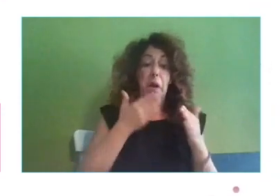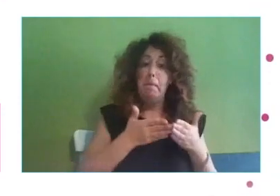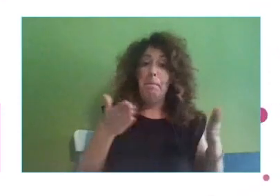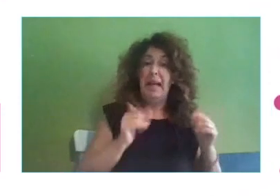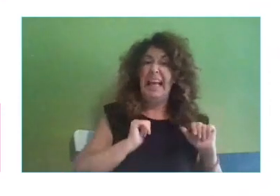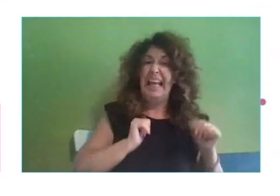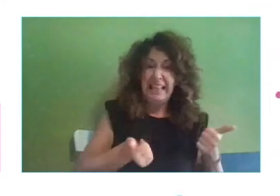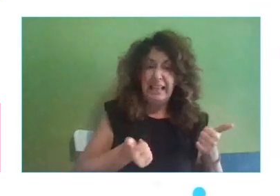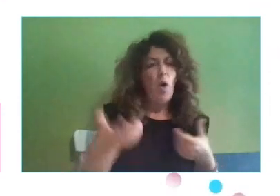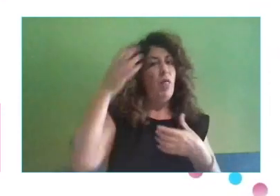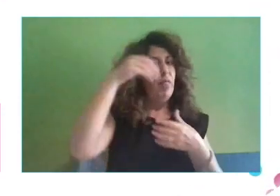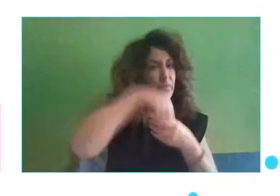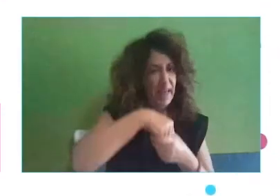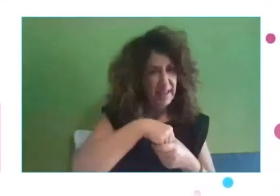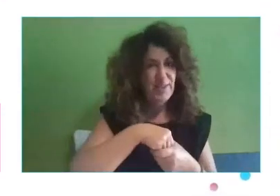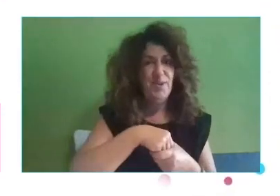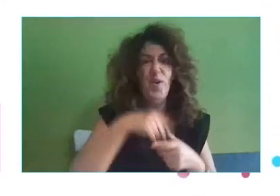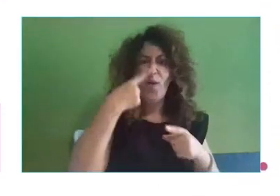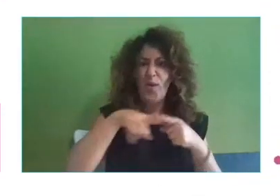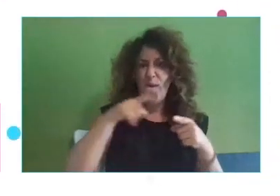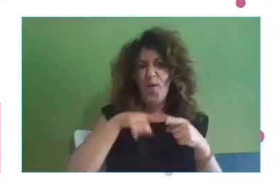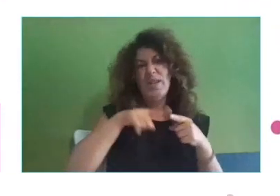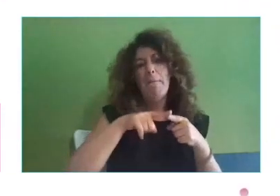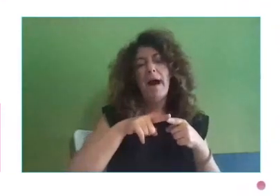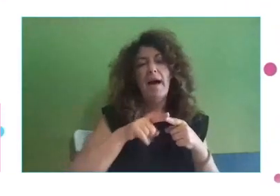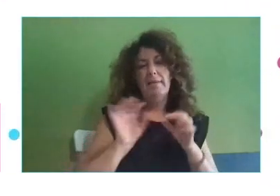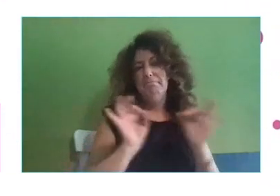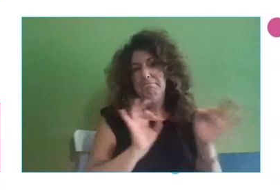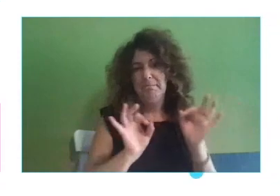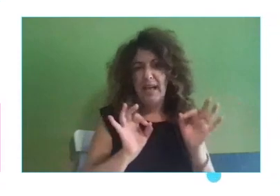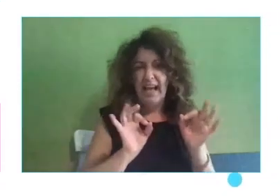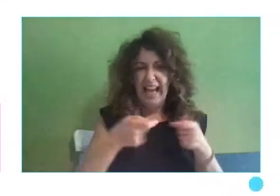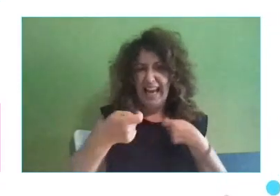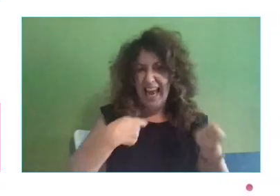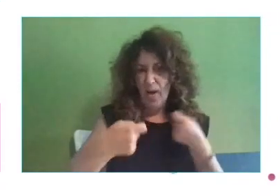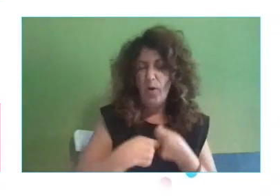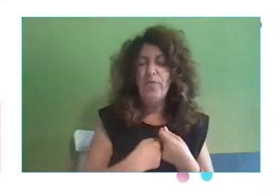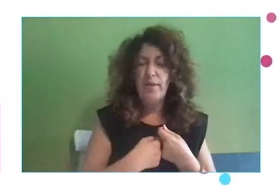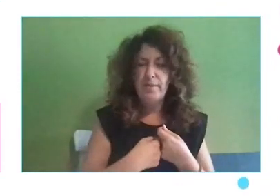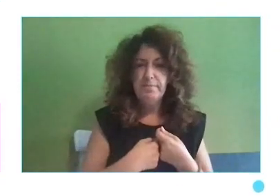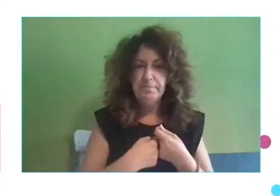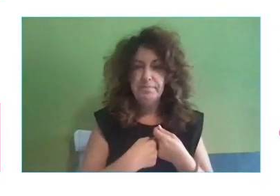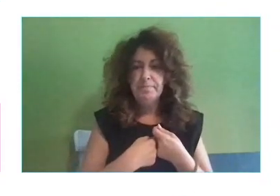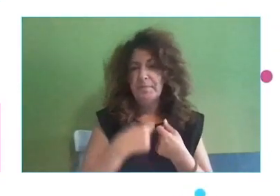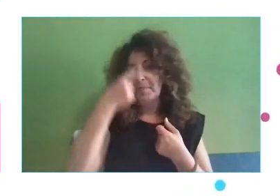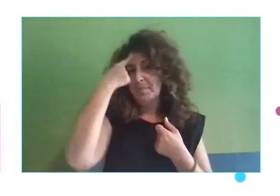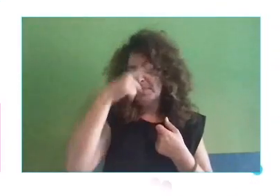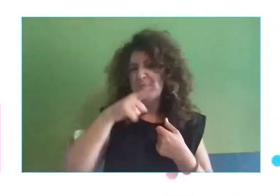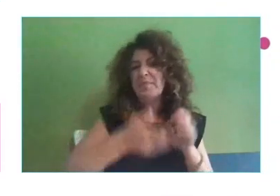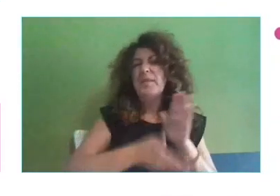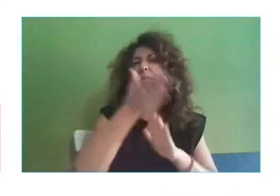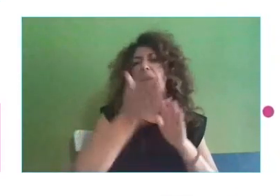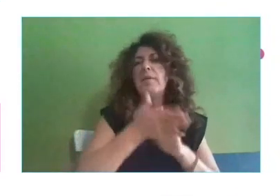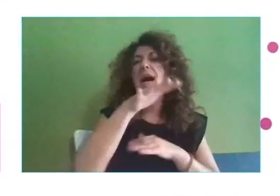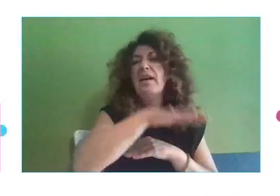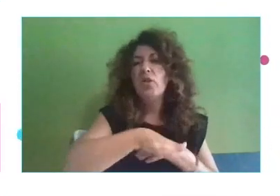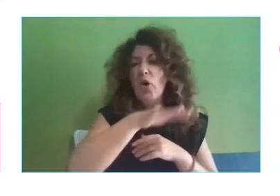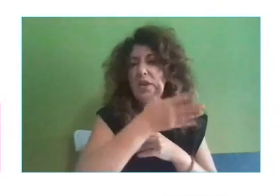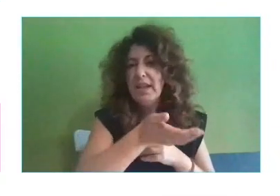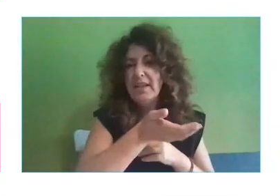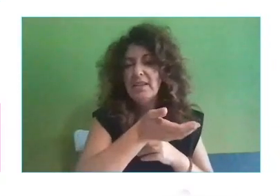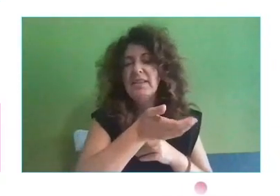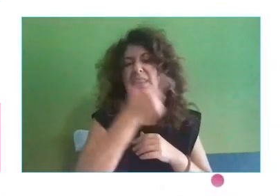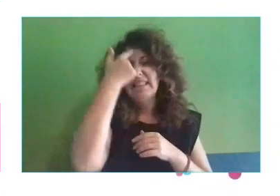elementos a la hora de diseñar tu negocio, de entender hacia dónde vas, de establecer cuáles son tus